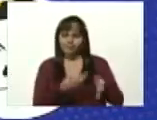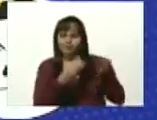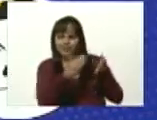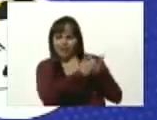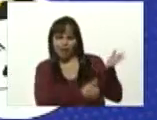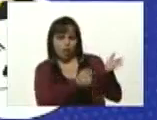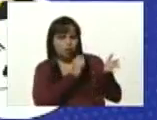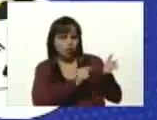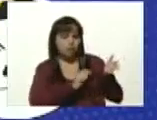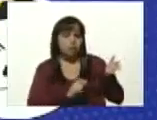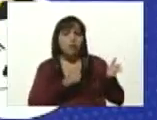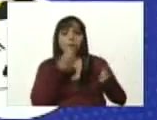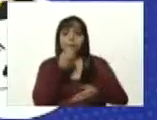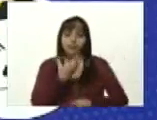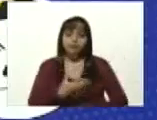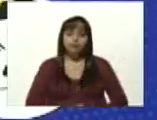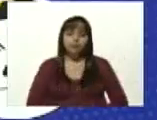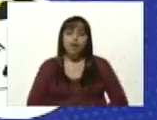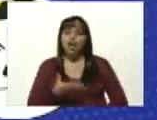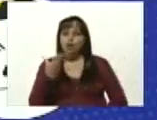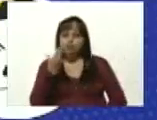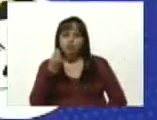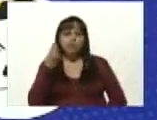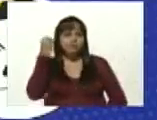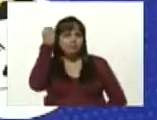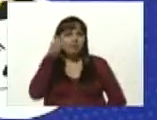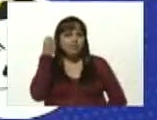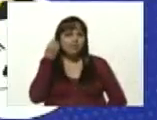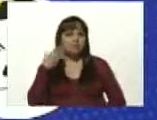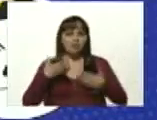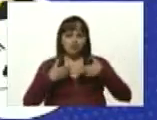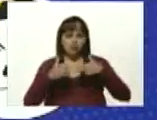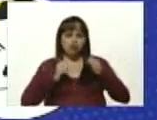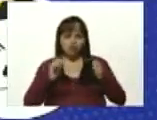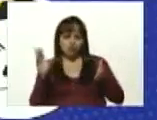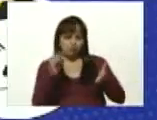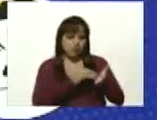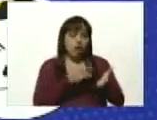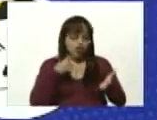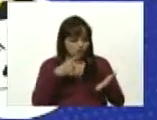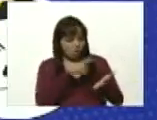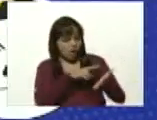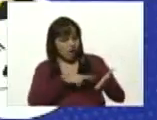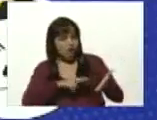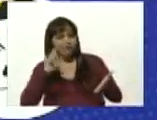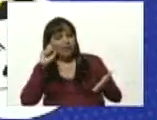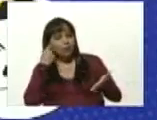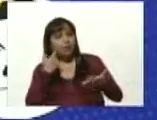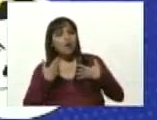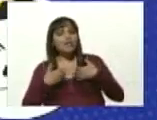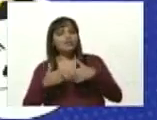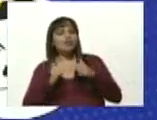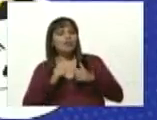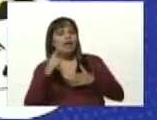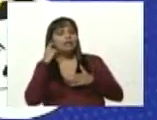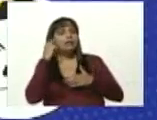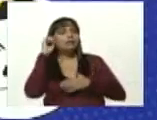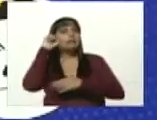muy aristobulista aquí está yo leo esto y me acuerdo del profe